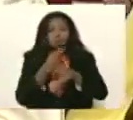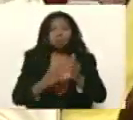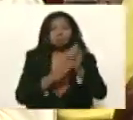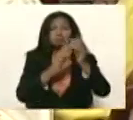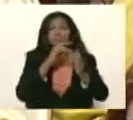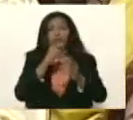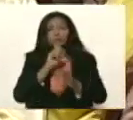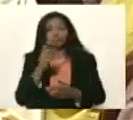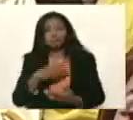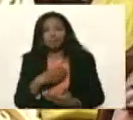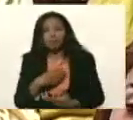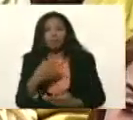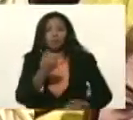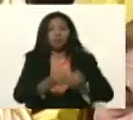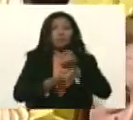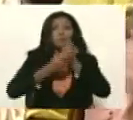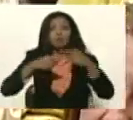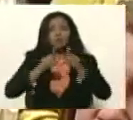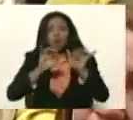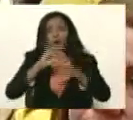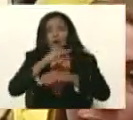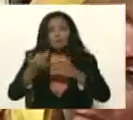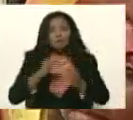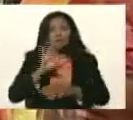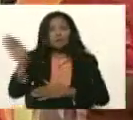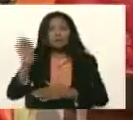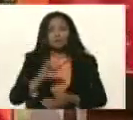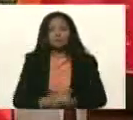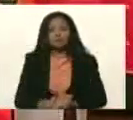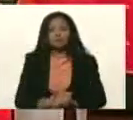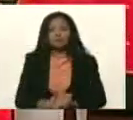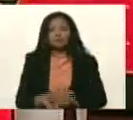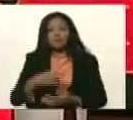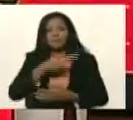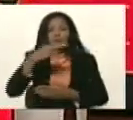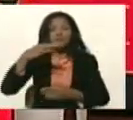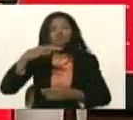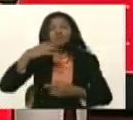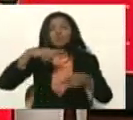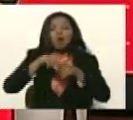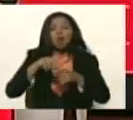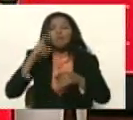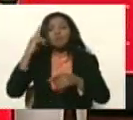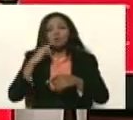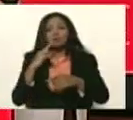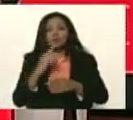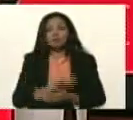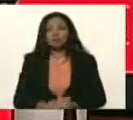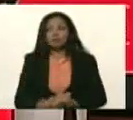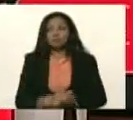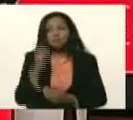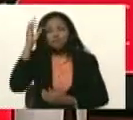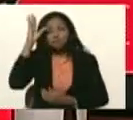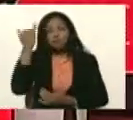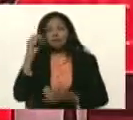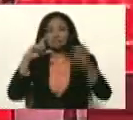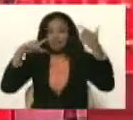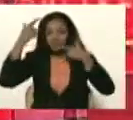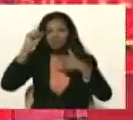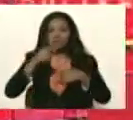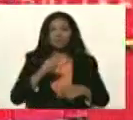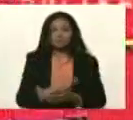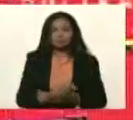con amor con el plan de la patria y el espíritu bolivariano y la capacidad chavista